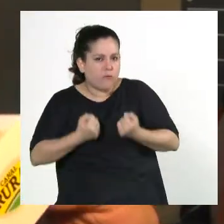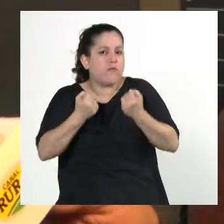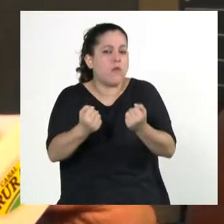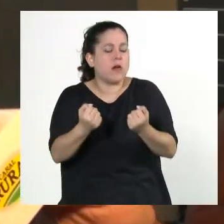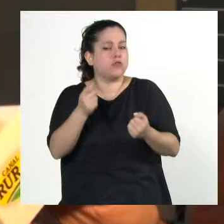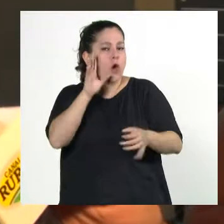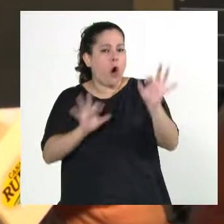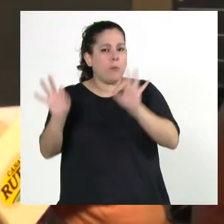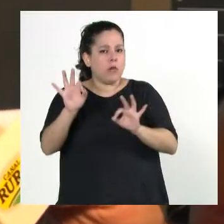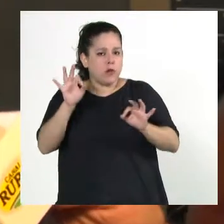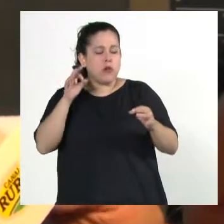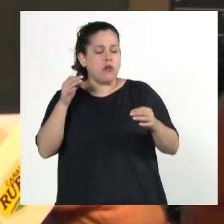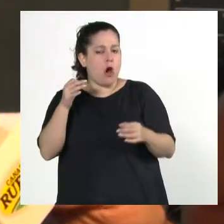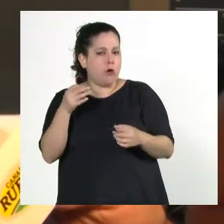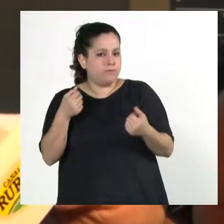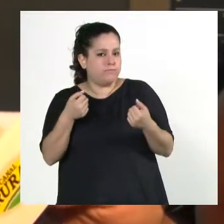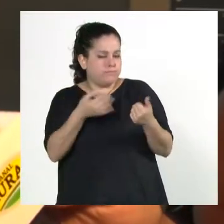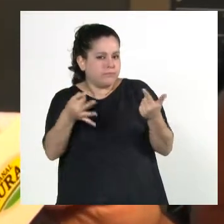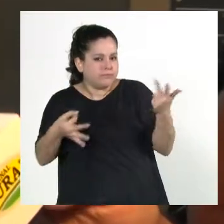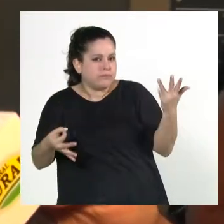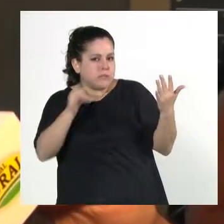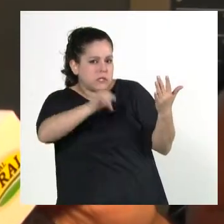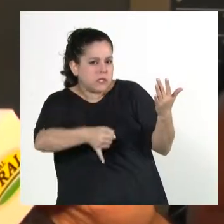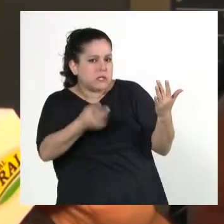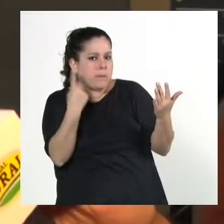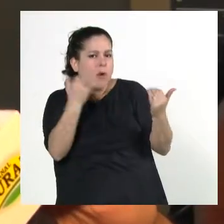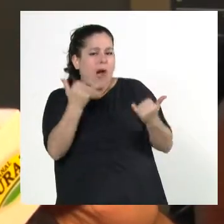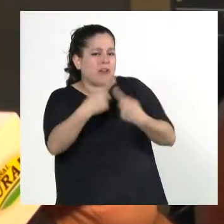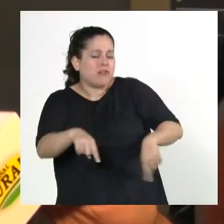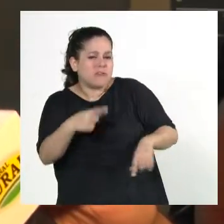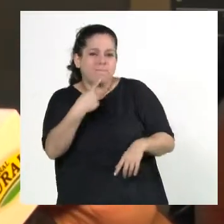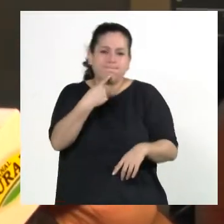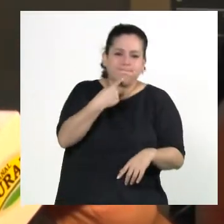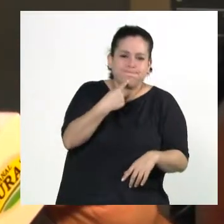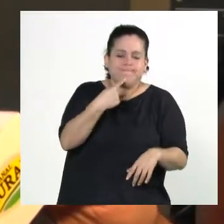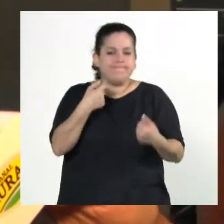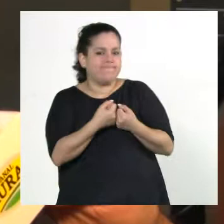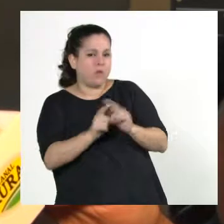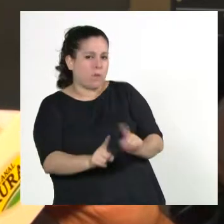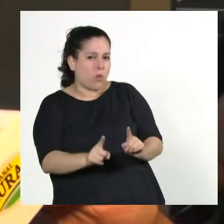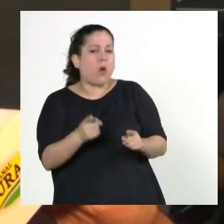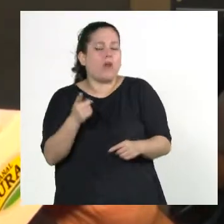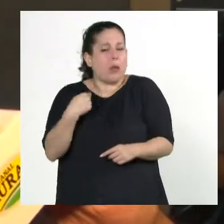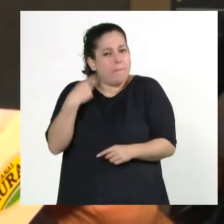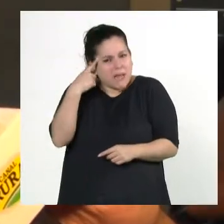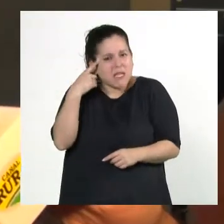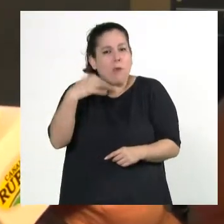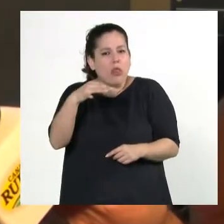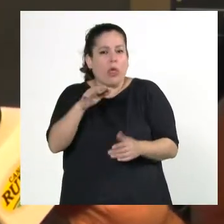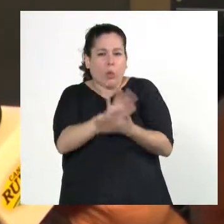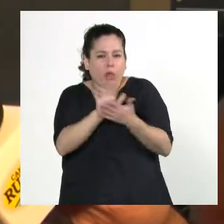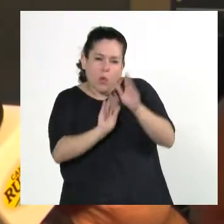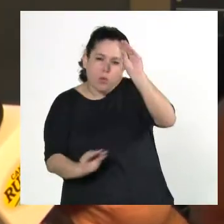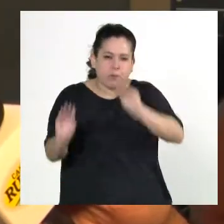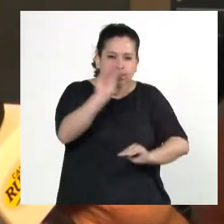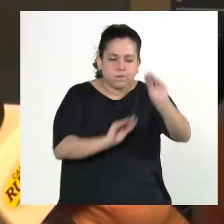nuestro pensamiento. Pero hay varios elementos que estamos en desacuerdo o en duda, y creemos que tienen que ser revisados orgánicamente,